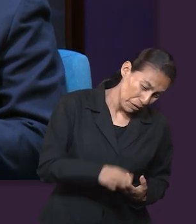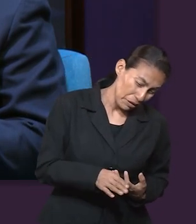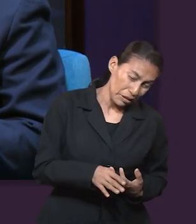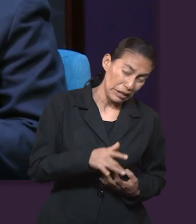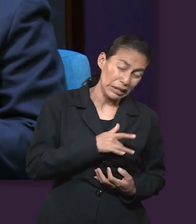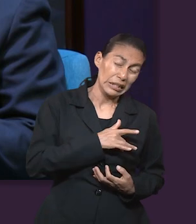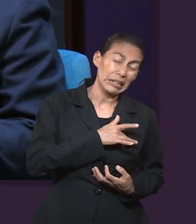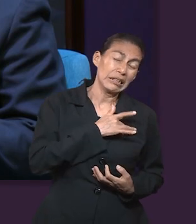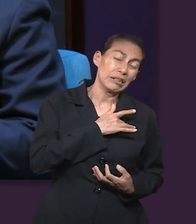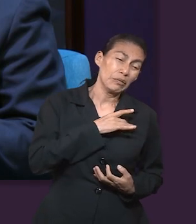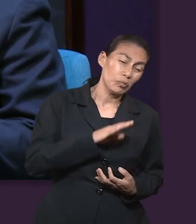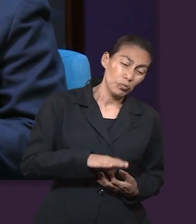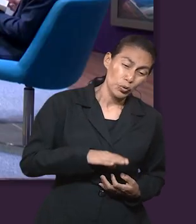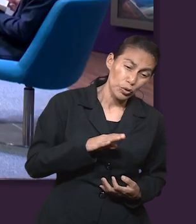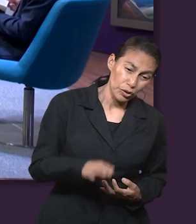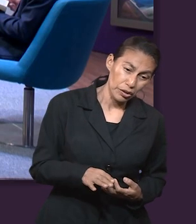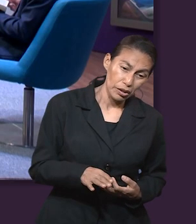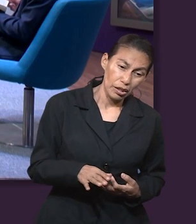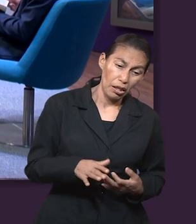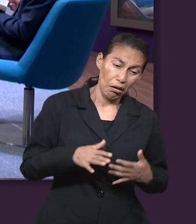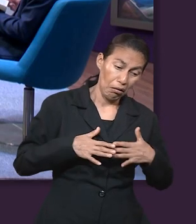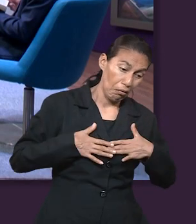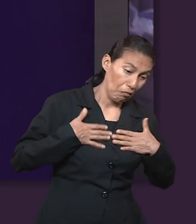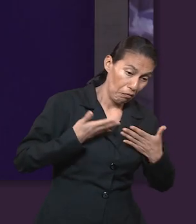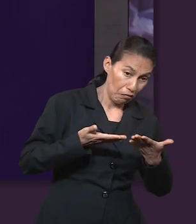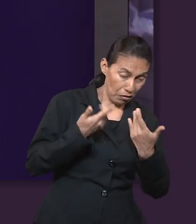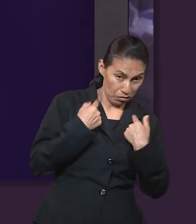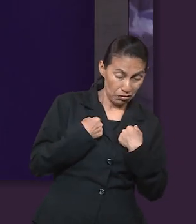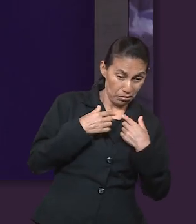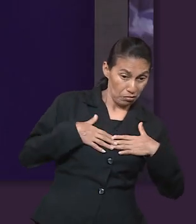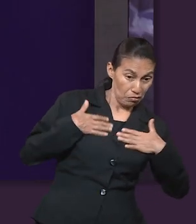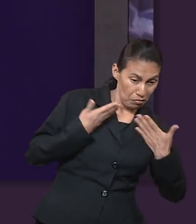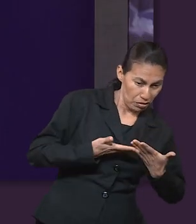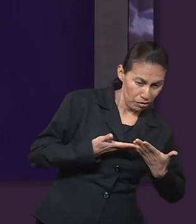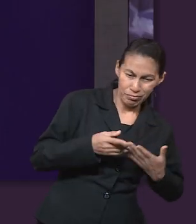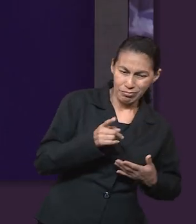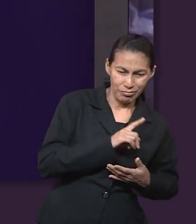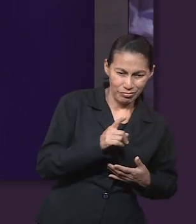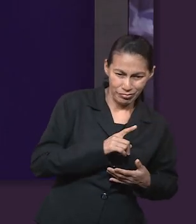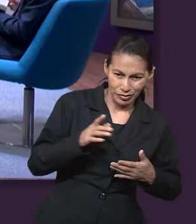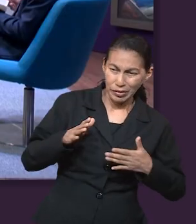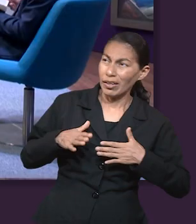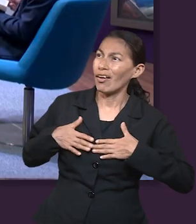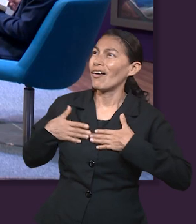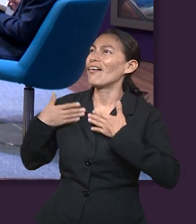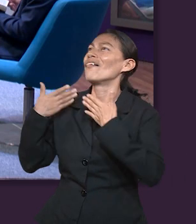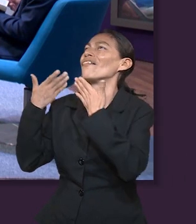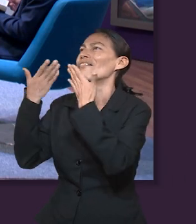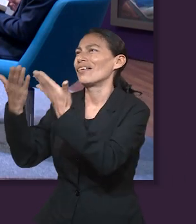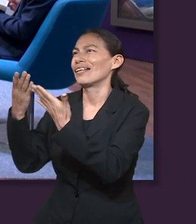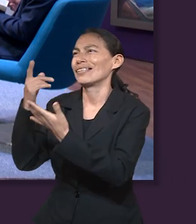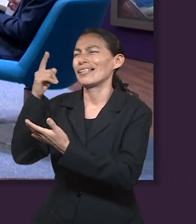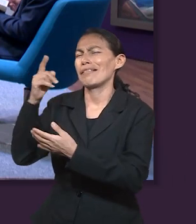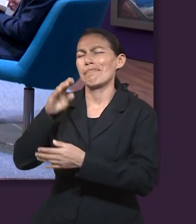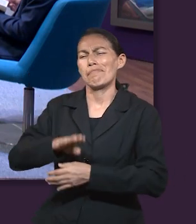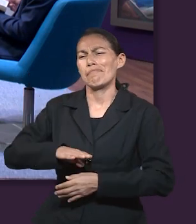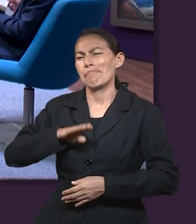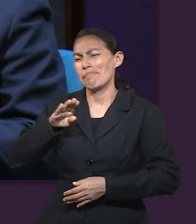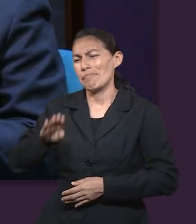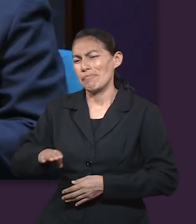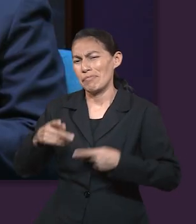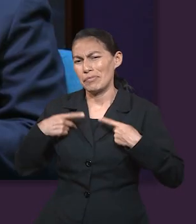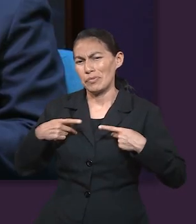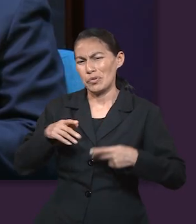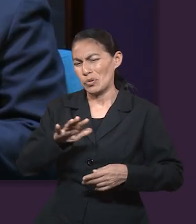Sentimos en nosotros la sentencia de muerte para no confiar en nosotros mismos sino en Dios que resucita